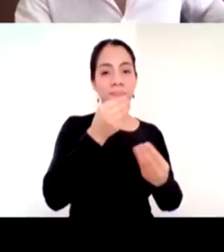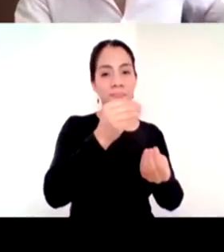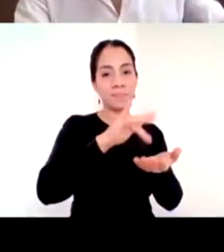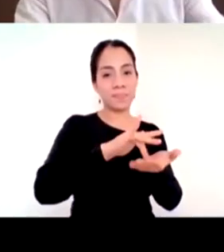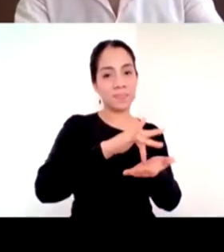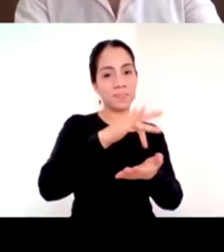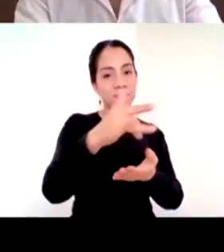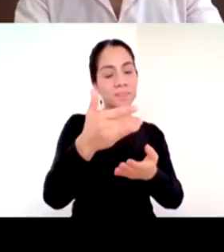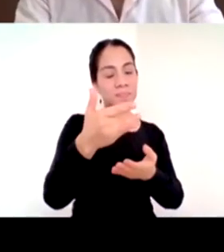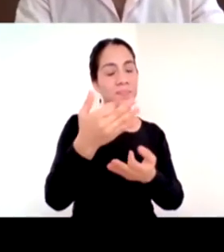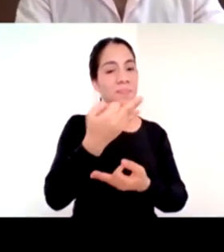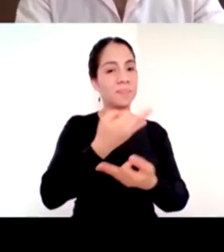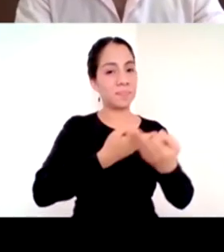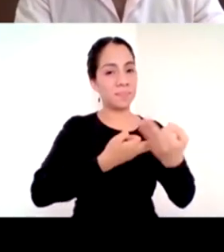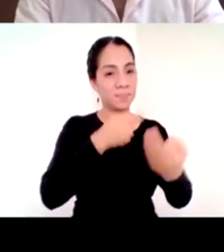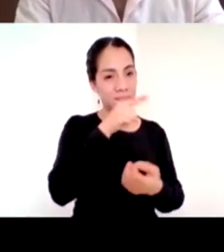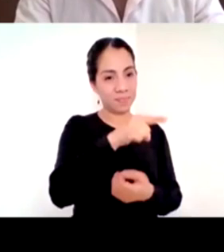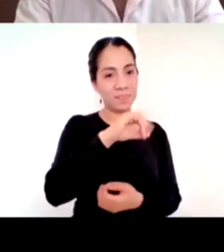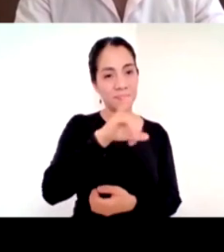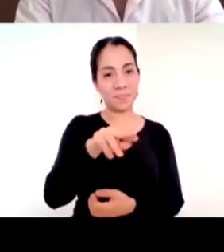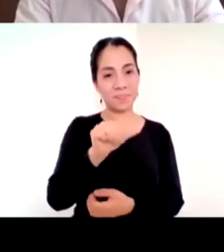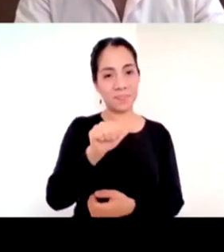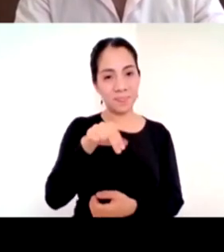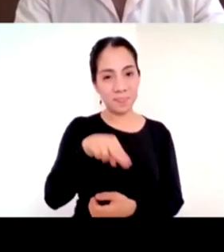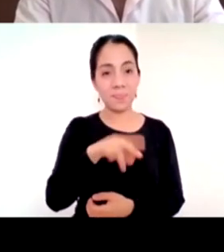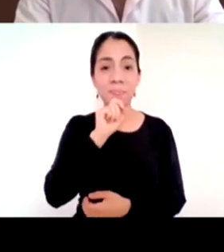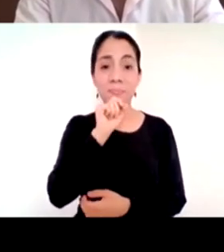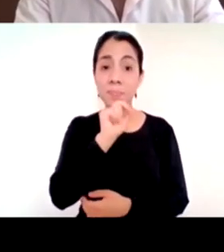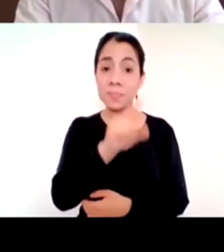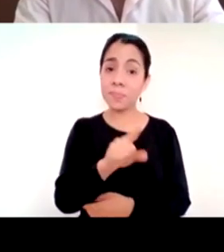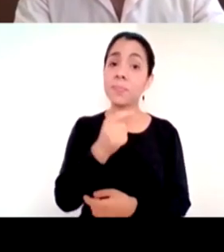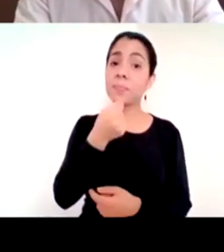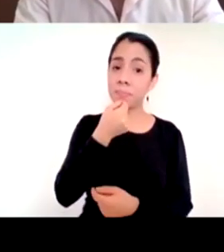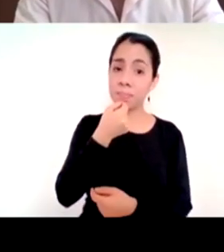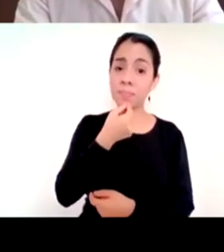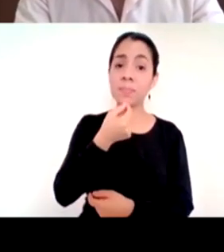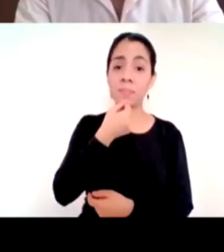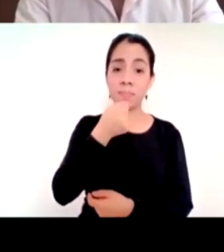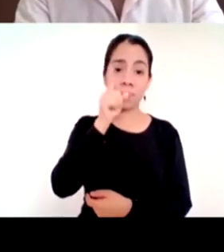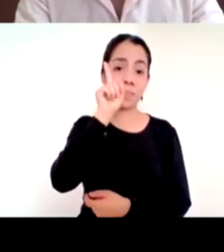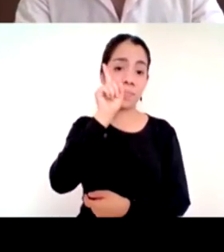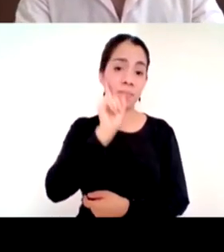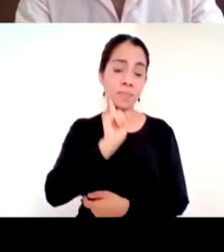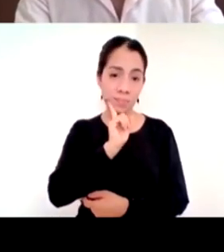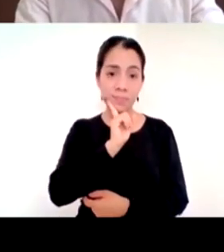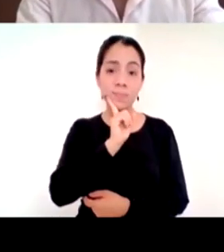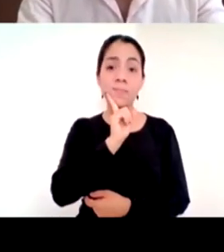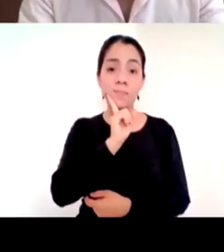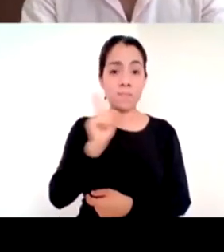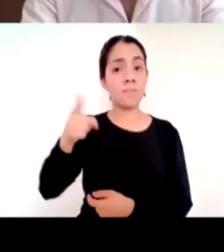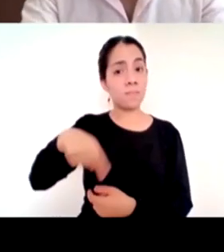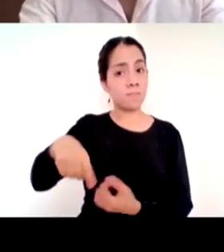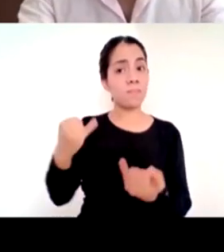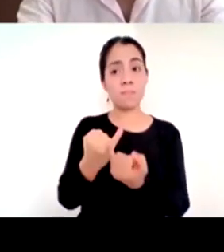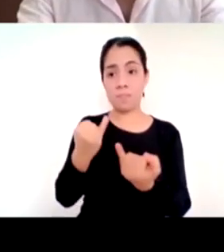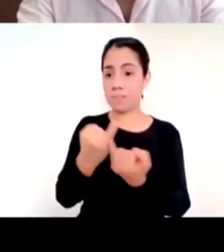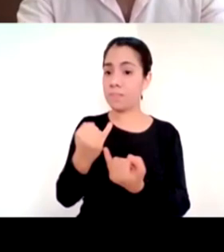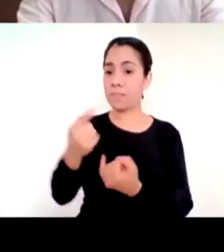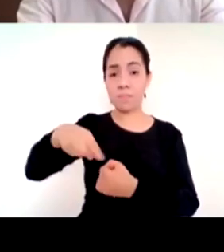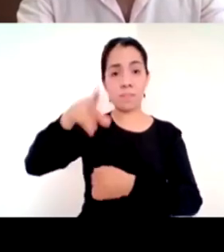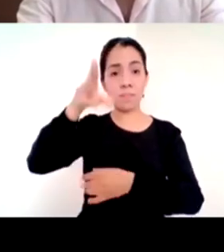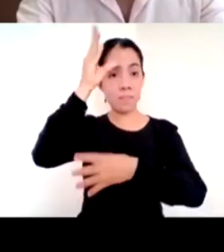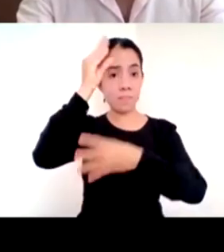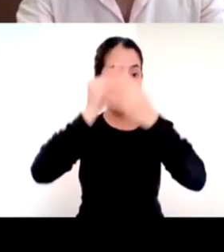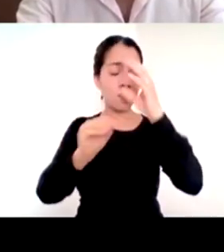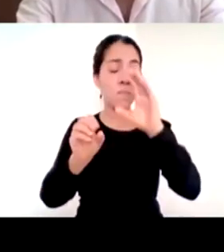adolescentes que mostraron que también son flexibles y que podían o que pueden aprender aunque habrá que evaluar qué tanto